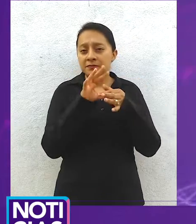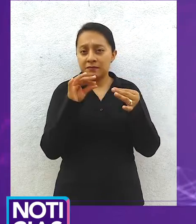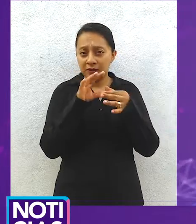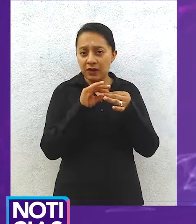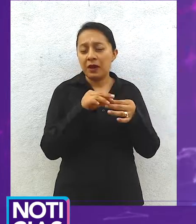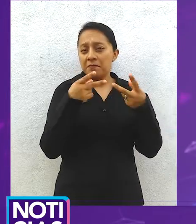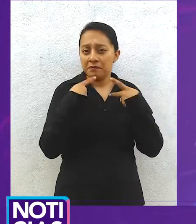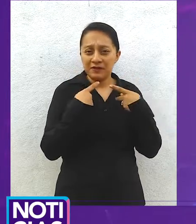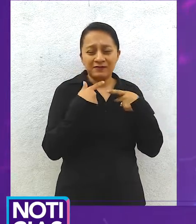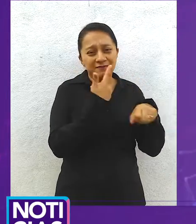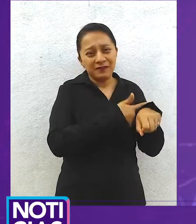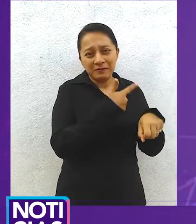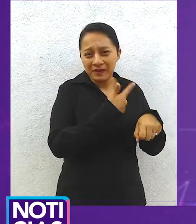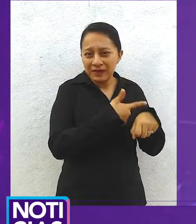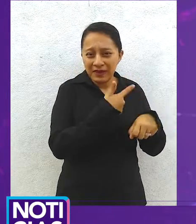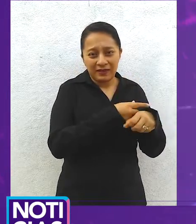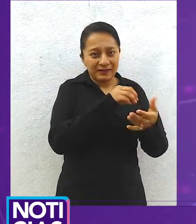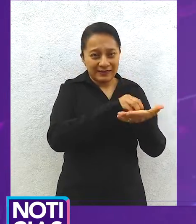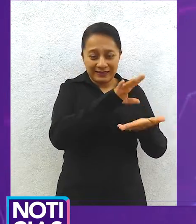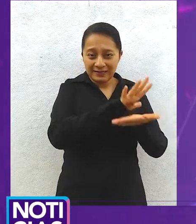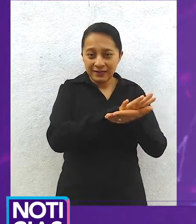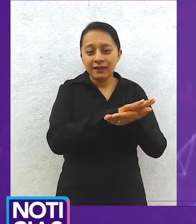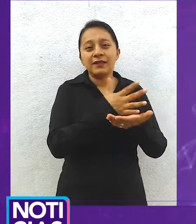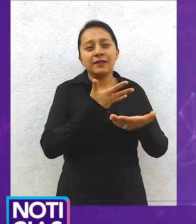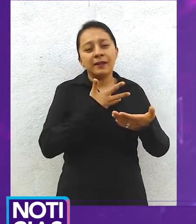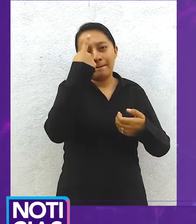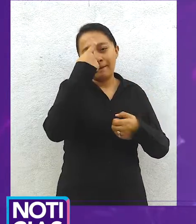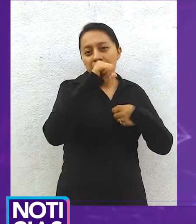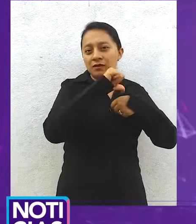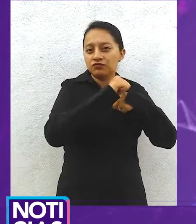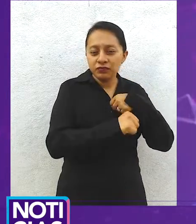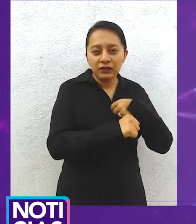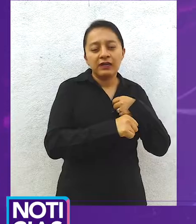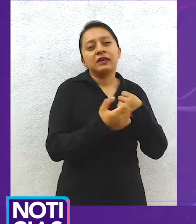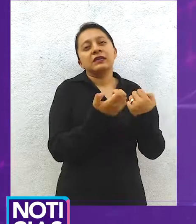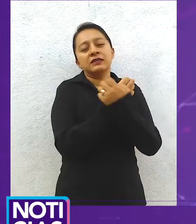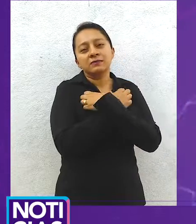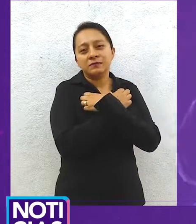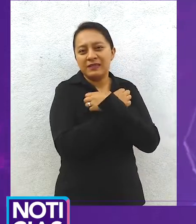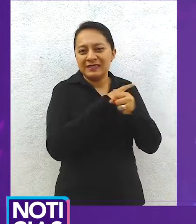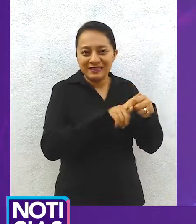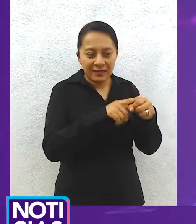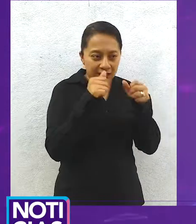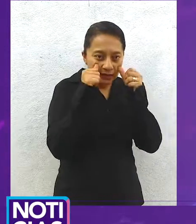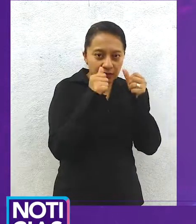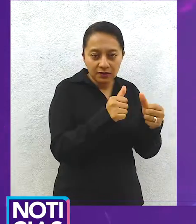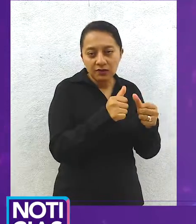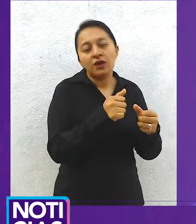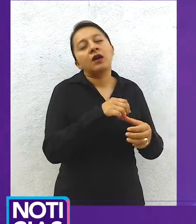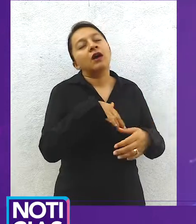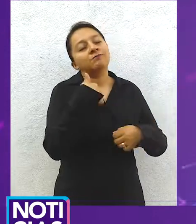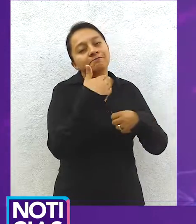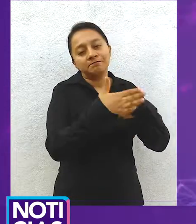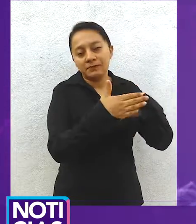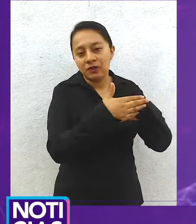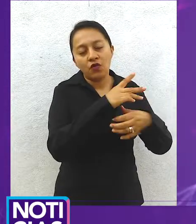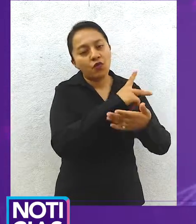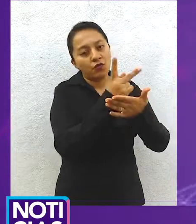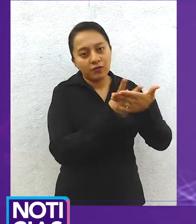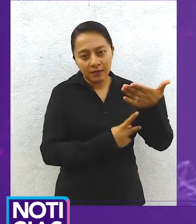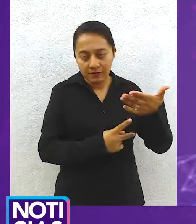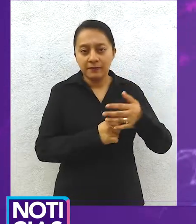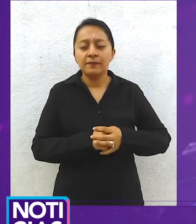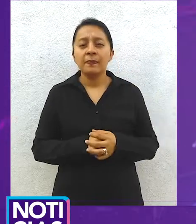Informó que para los pacientes que se encontraban en el Hospital General de Querétaro en proceso de recuperación de otros padecimientos, serán